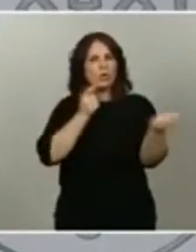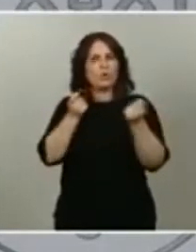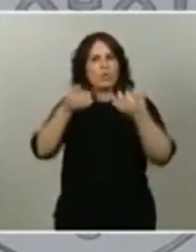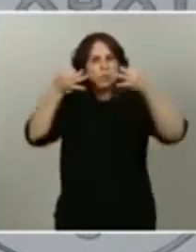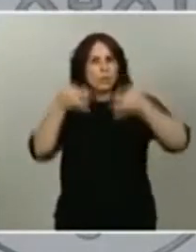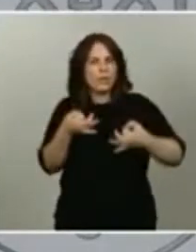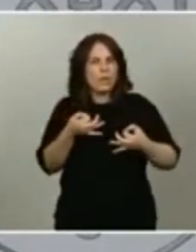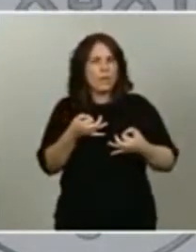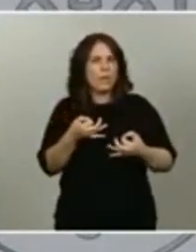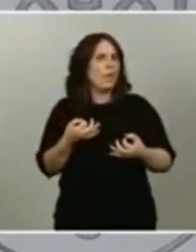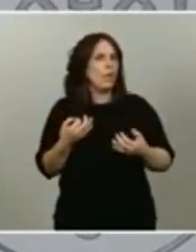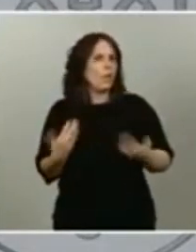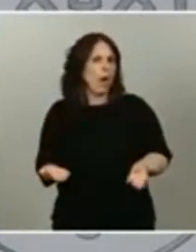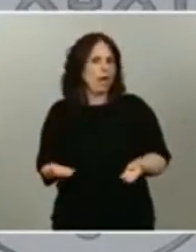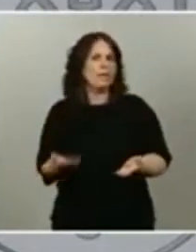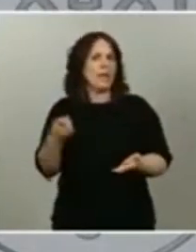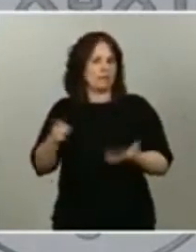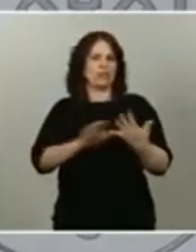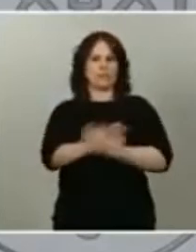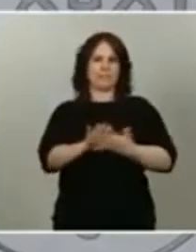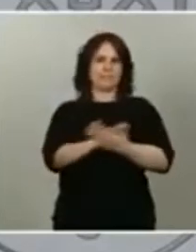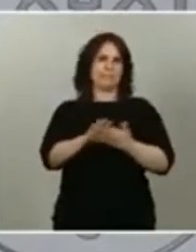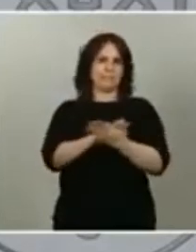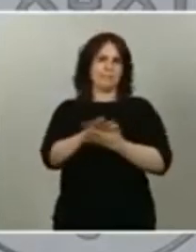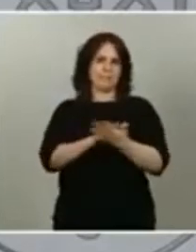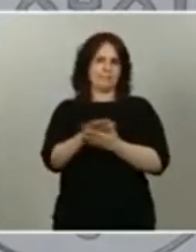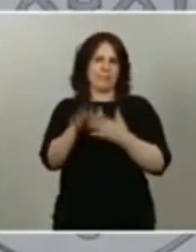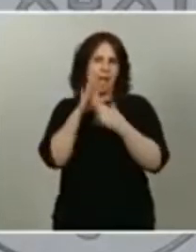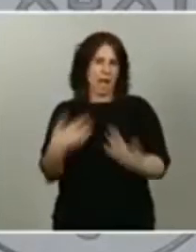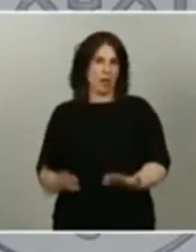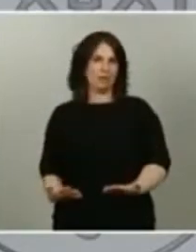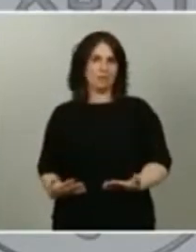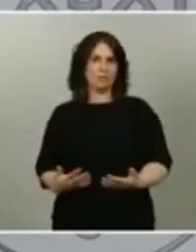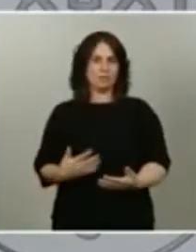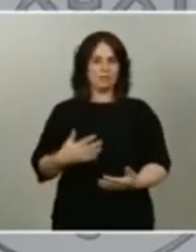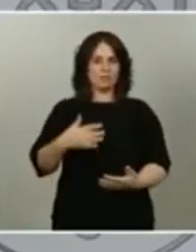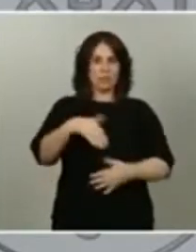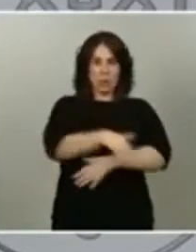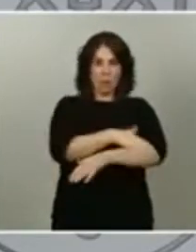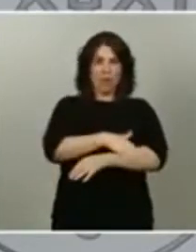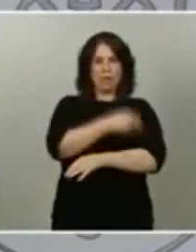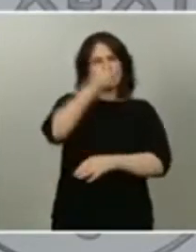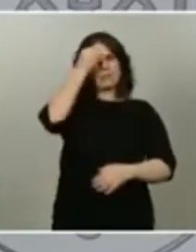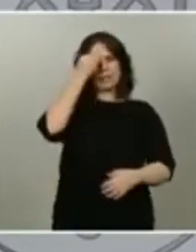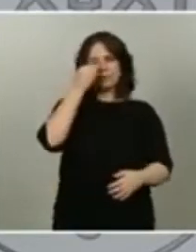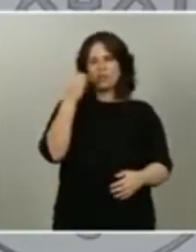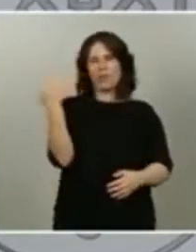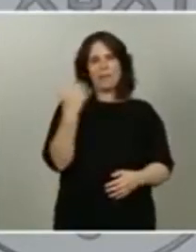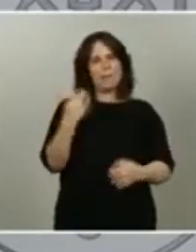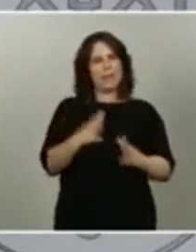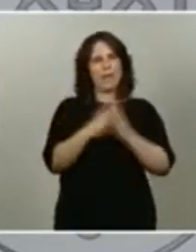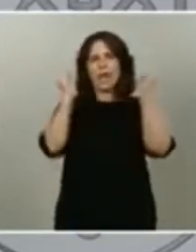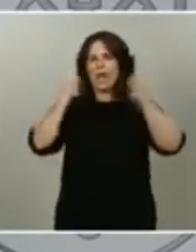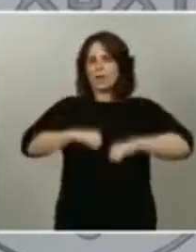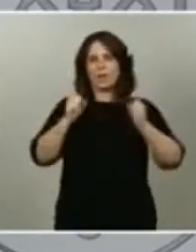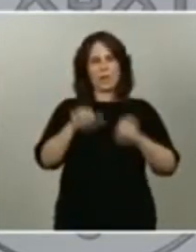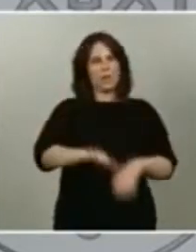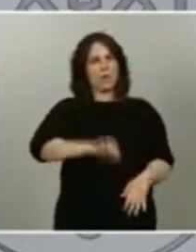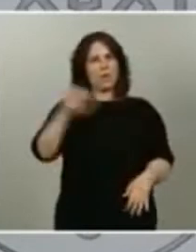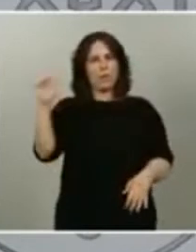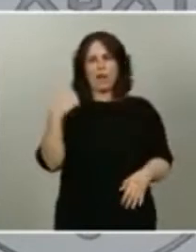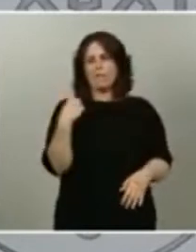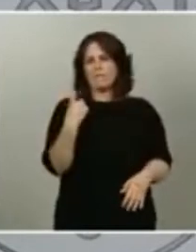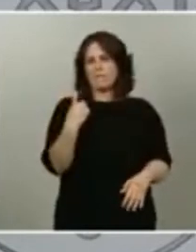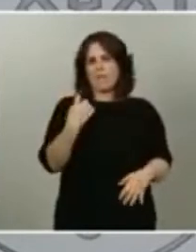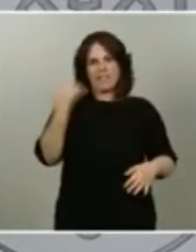Creemos, desde el Ejecutivo, que es imprescindible que haya un acuerdo a nivel europeo. Y hoy se